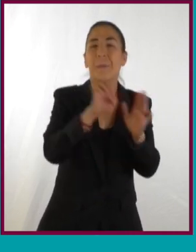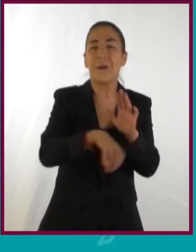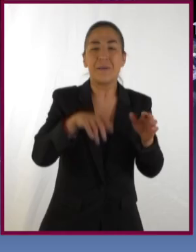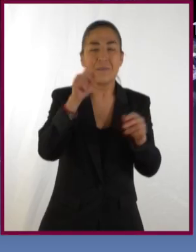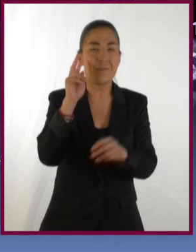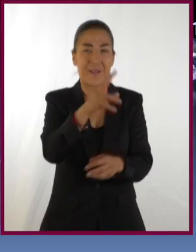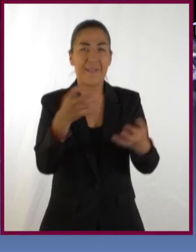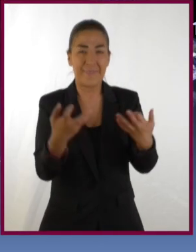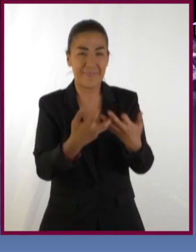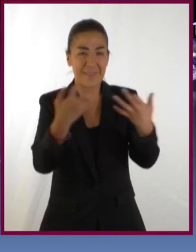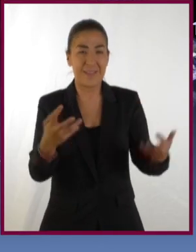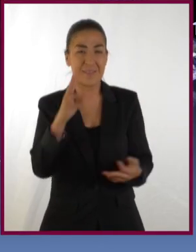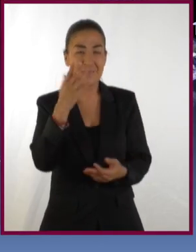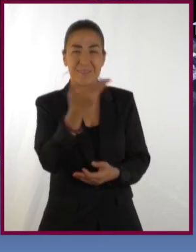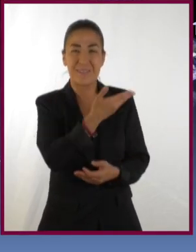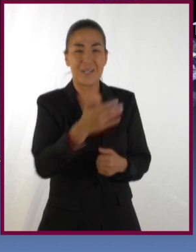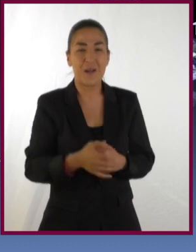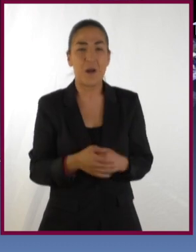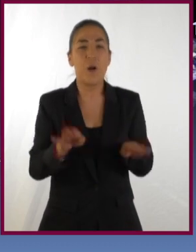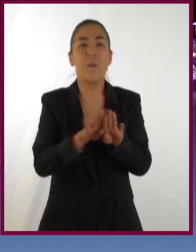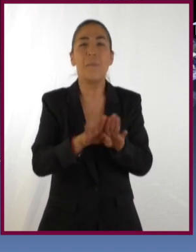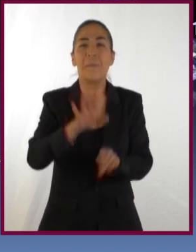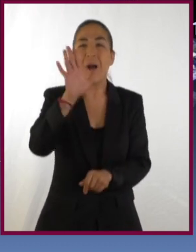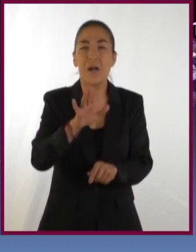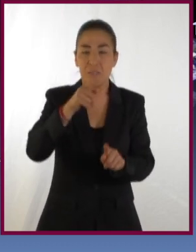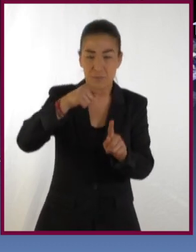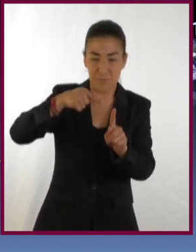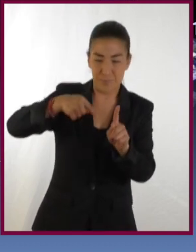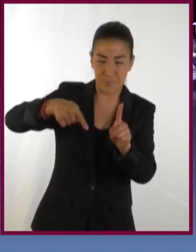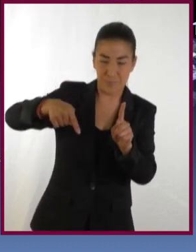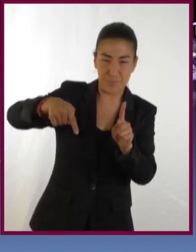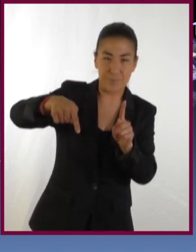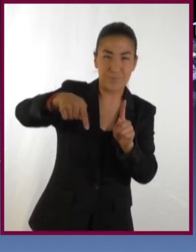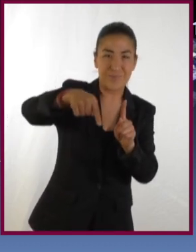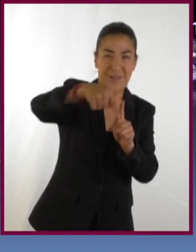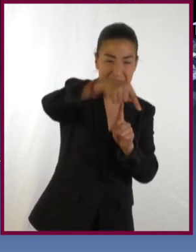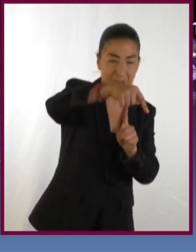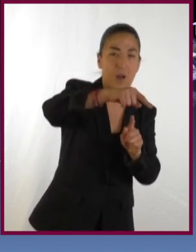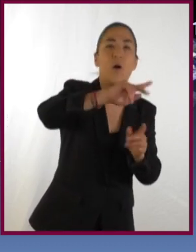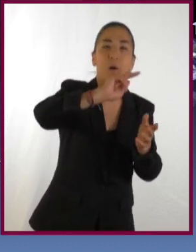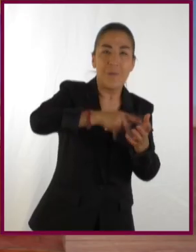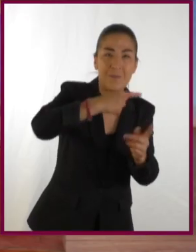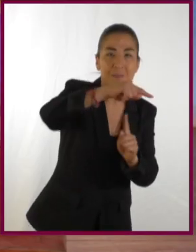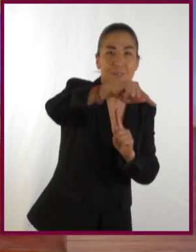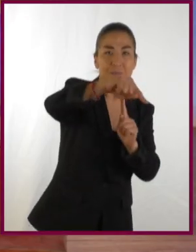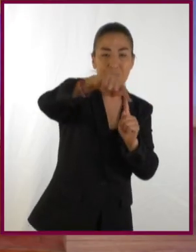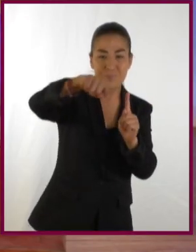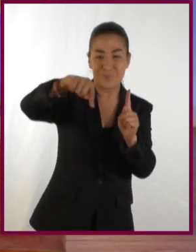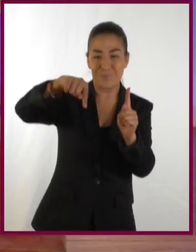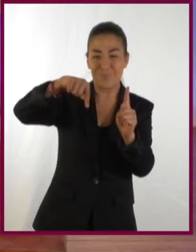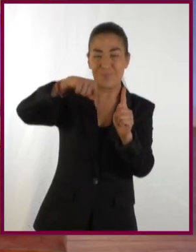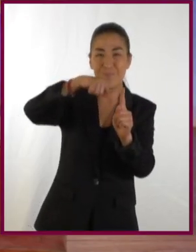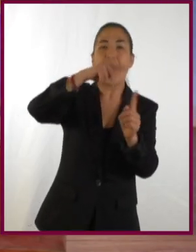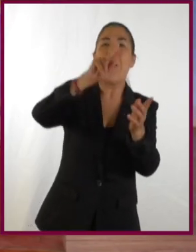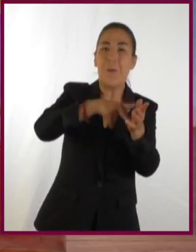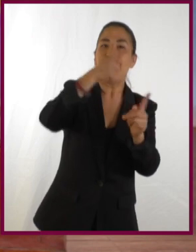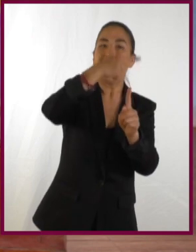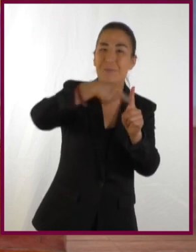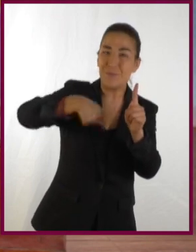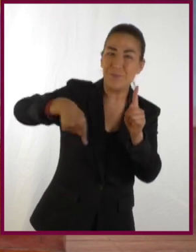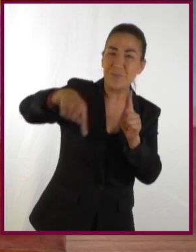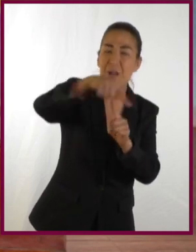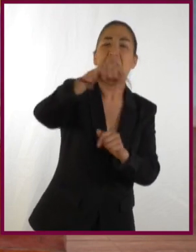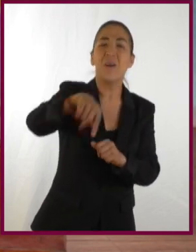Ajá, por ejemplo, desde la Tierra parece que algunos planetas van avanzando en su órbita y luego parece que se regresan y luego